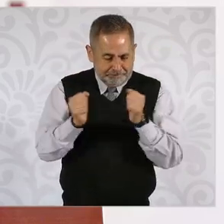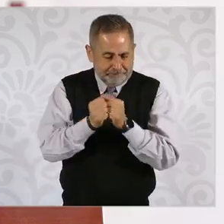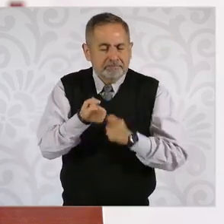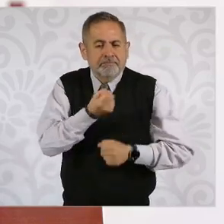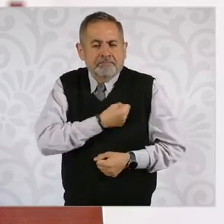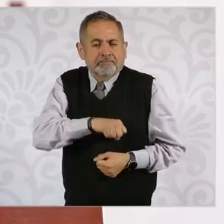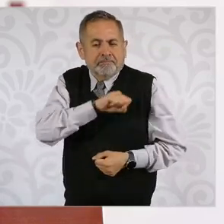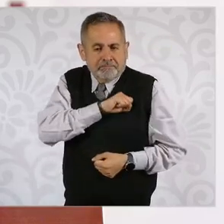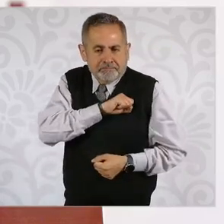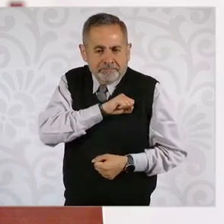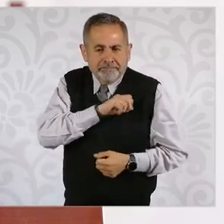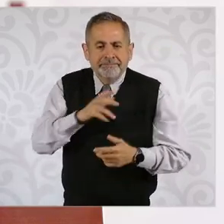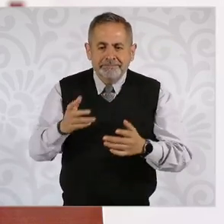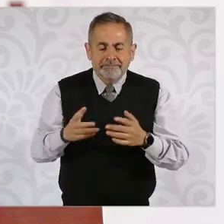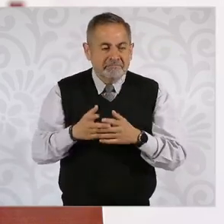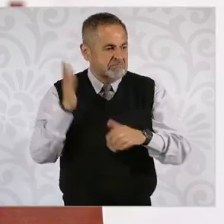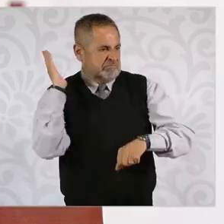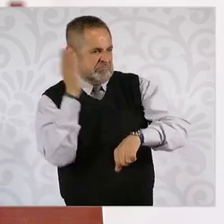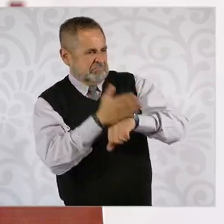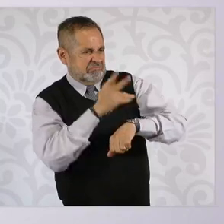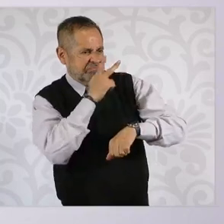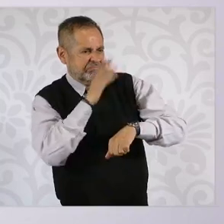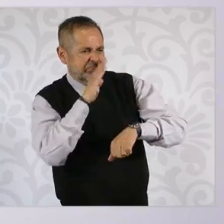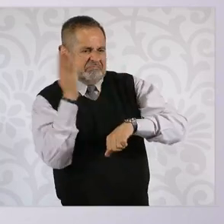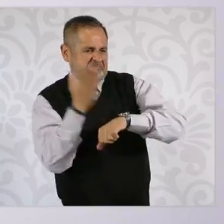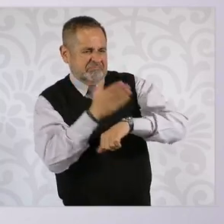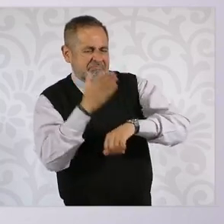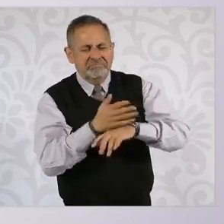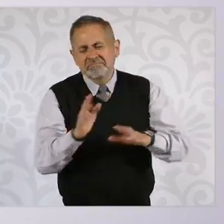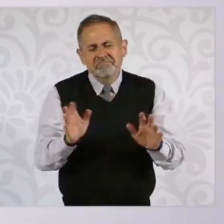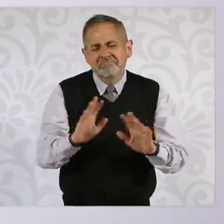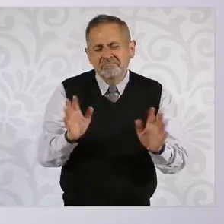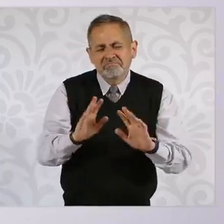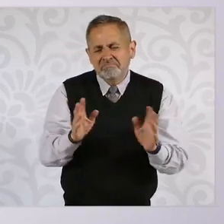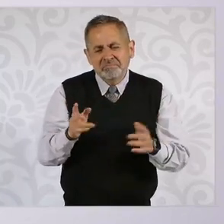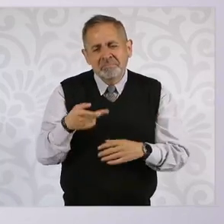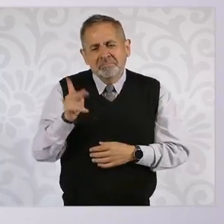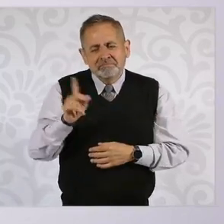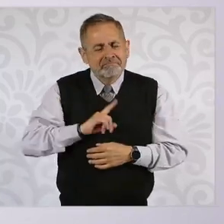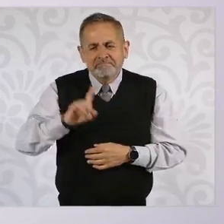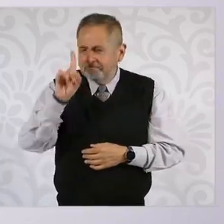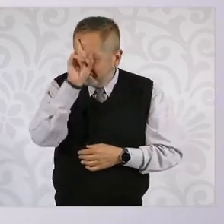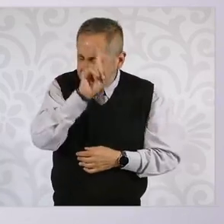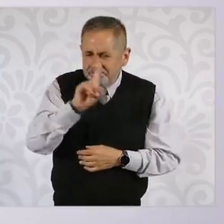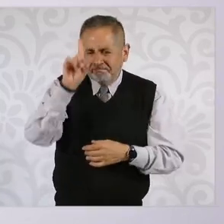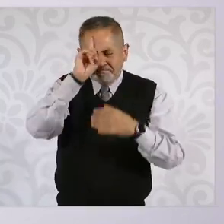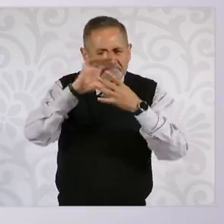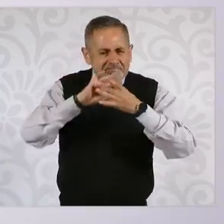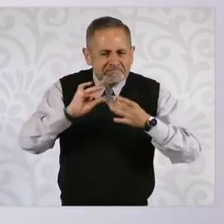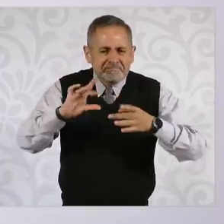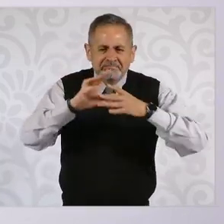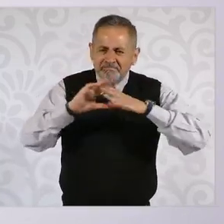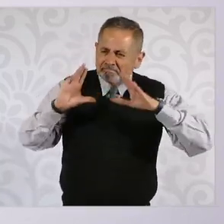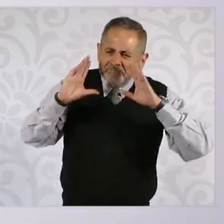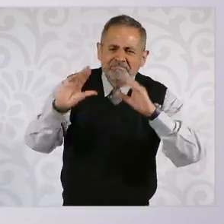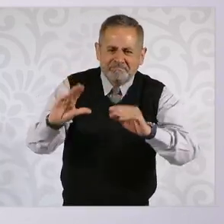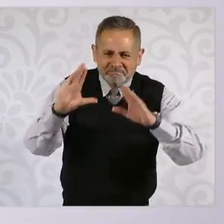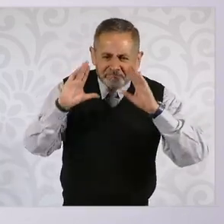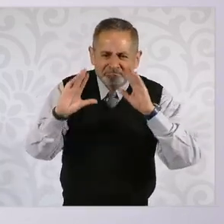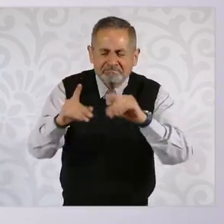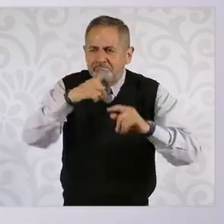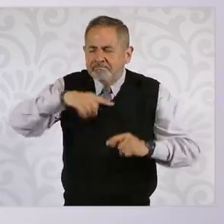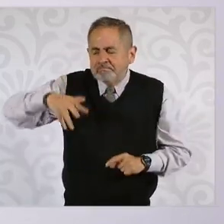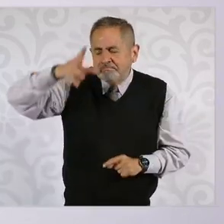Entonces, no es que se vaya a sancionar al papá o la mamá, pero en la medida que eduquemos, capacitemos, formemos,